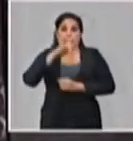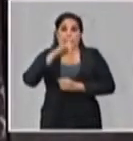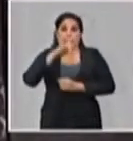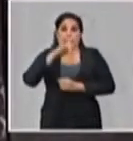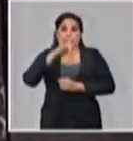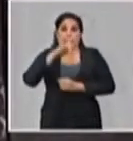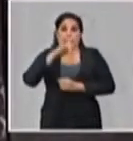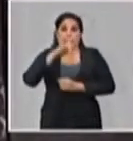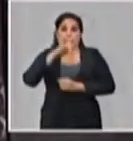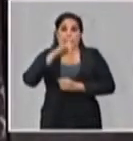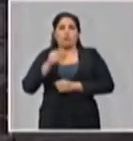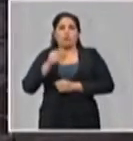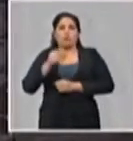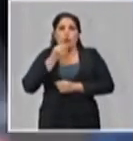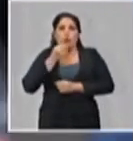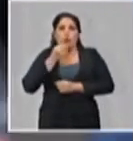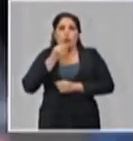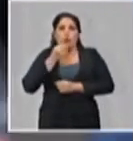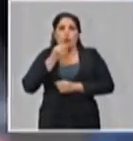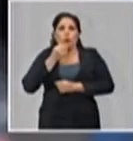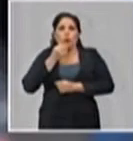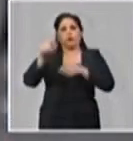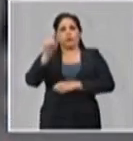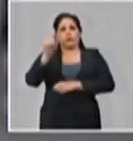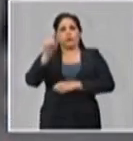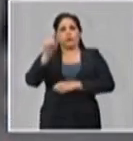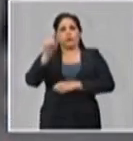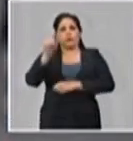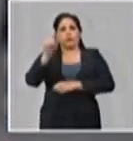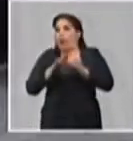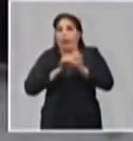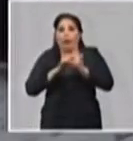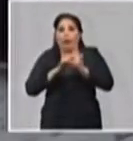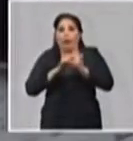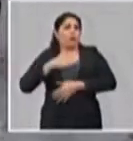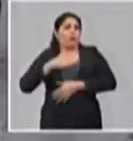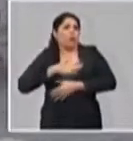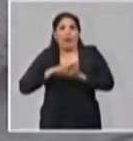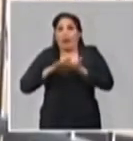está al centro de que pueda contagiar a otra persona.